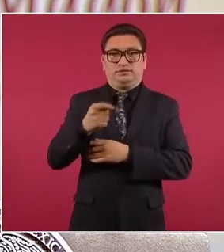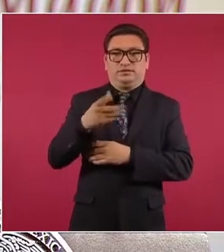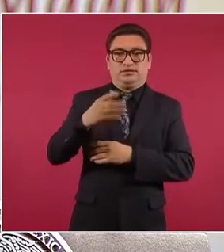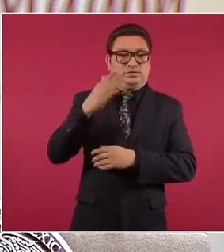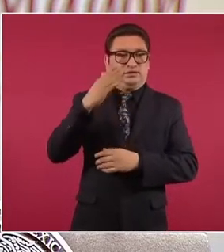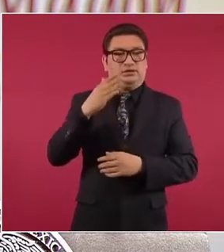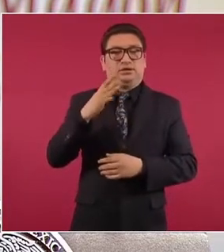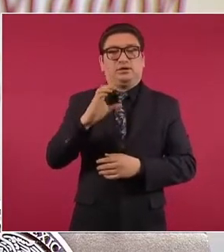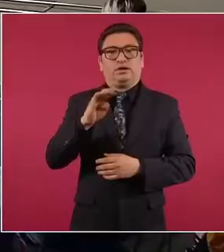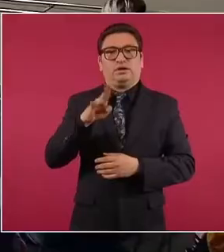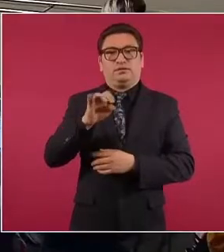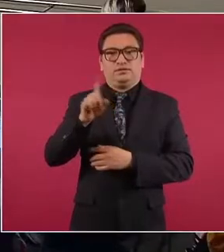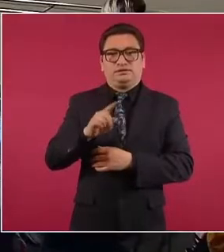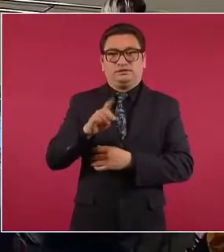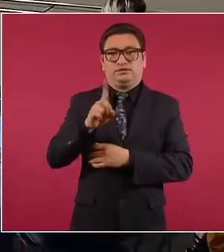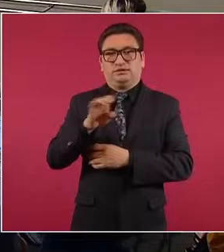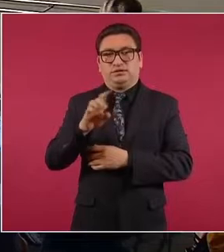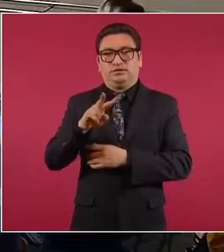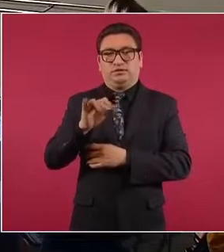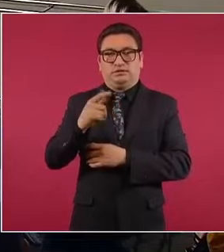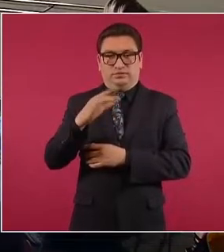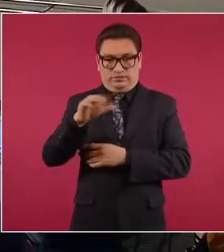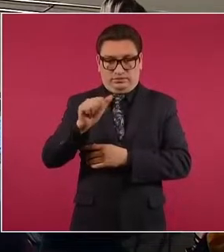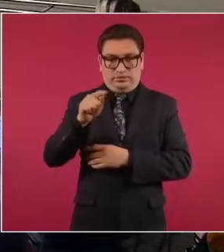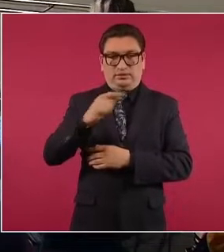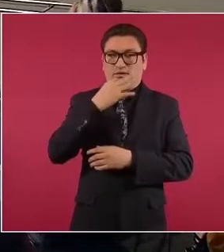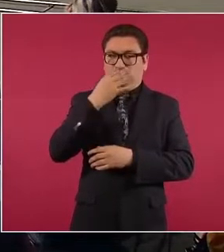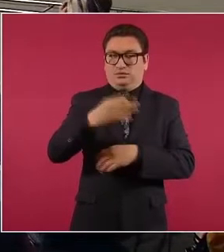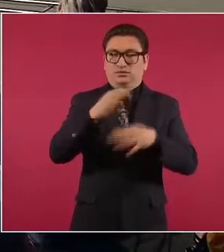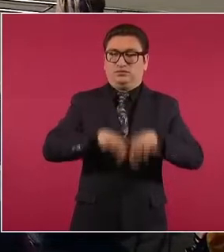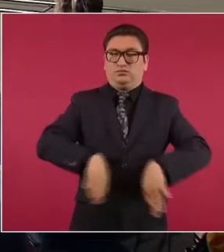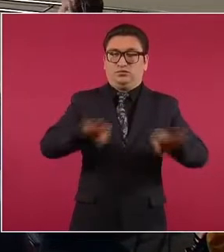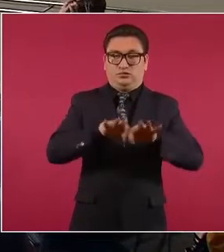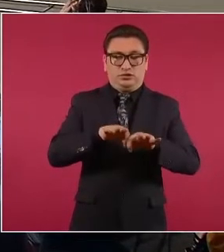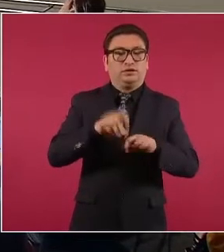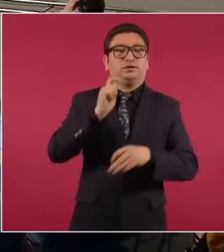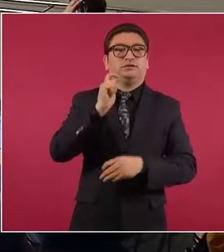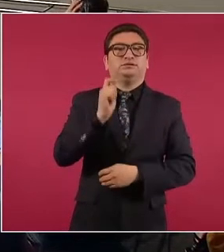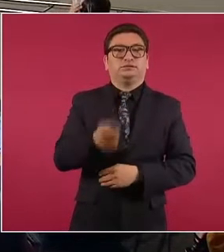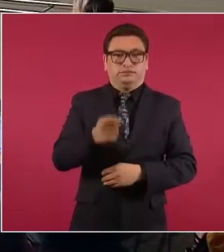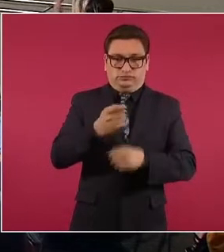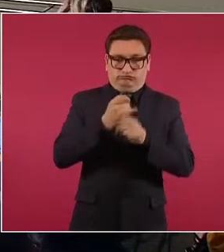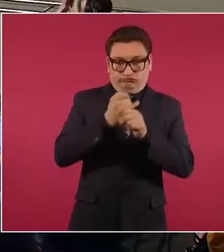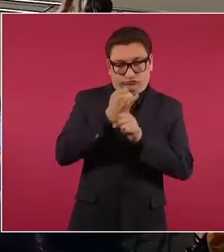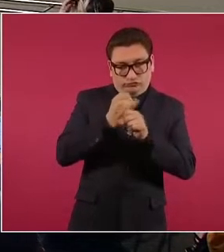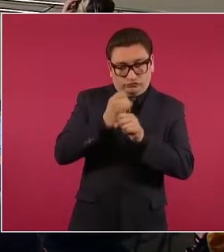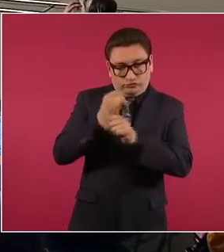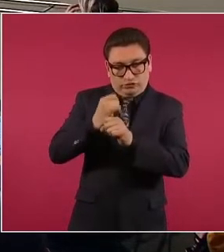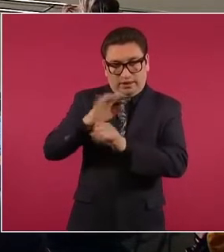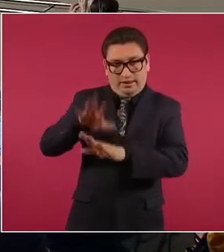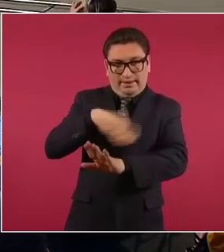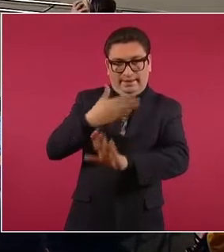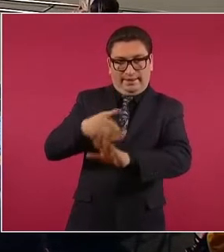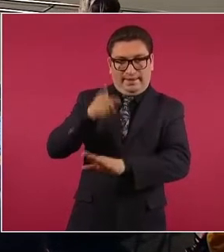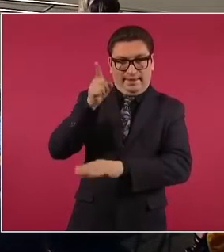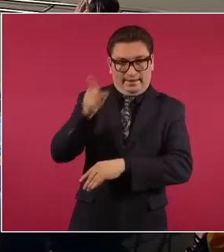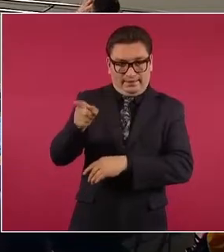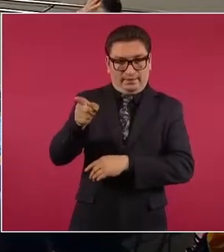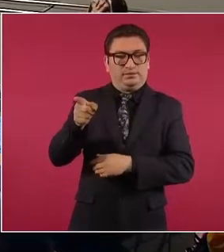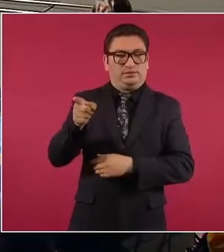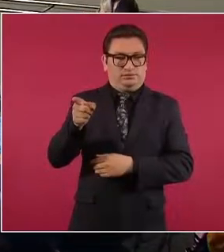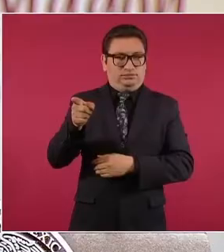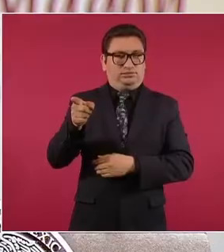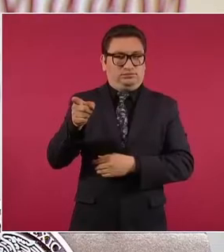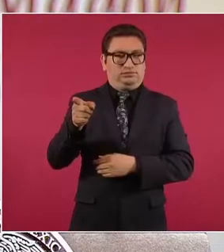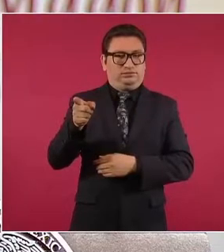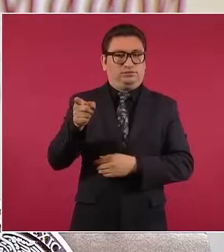Es importante para nosotros comentar y subrayar que las investigaciones en contra de esta persona son